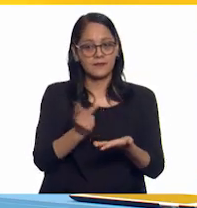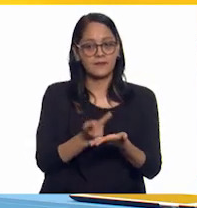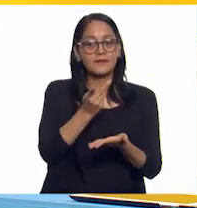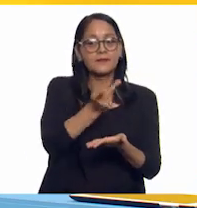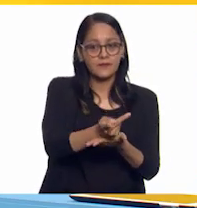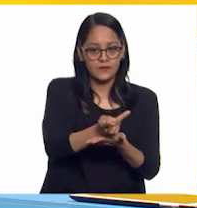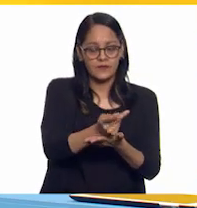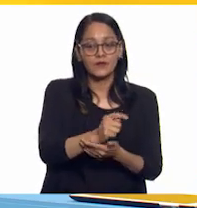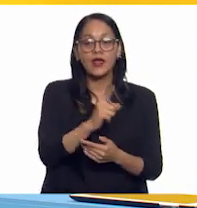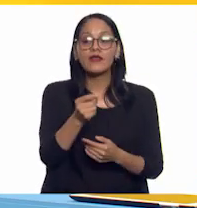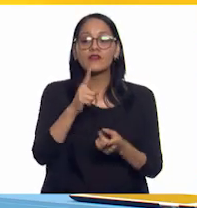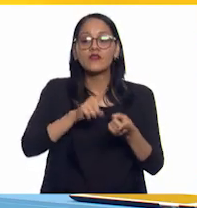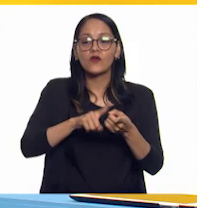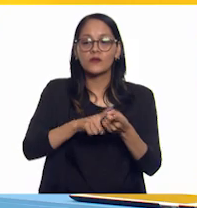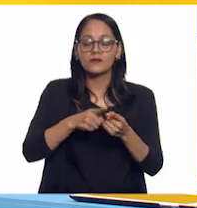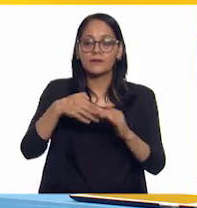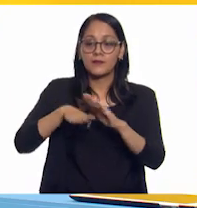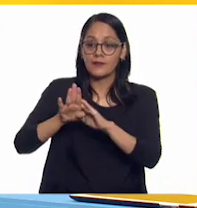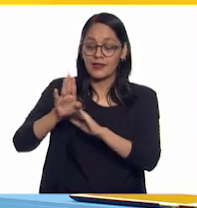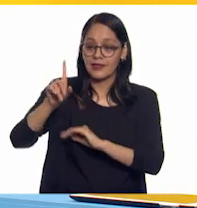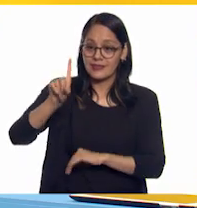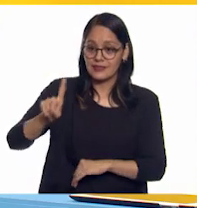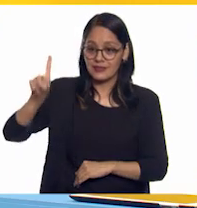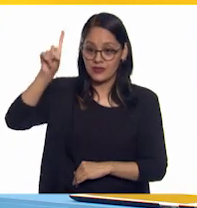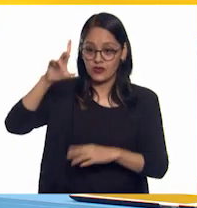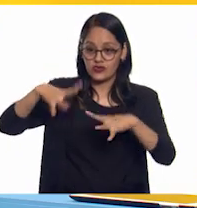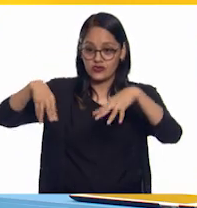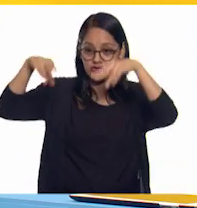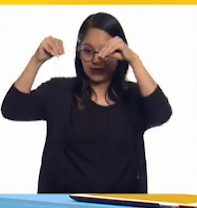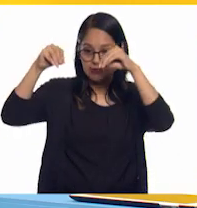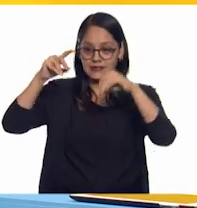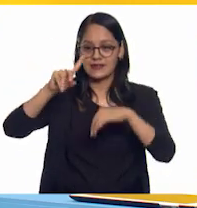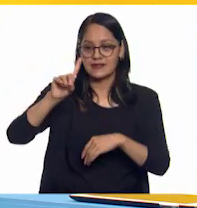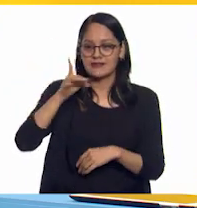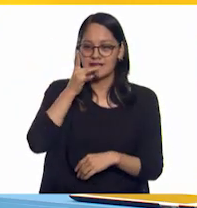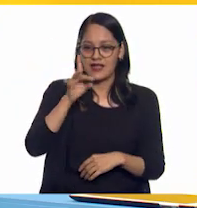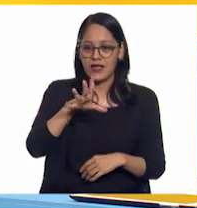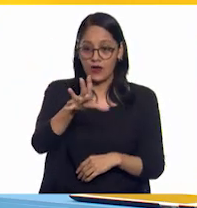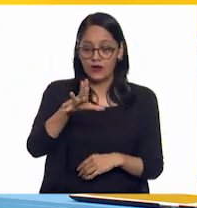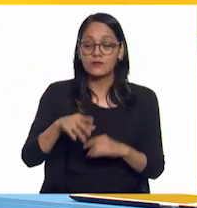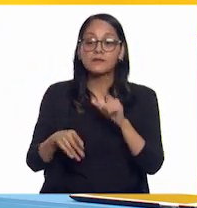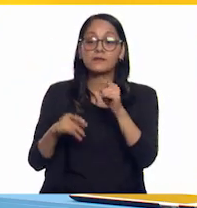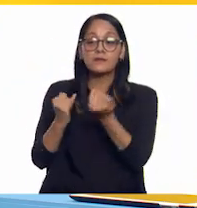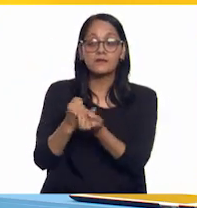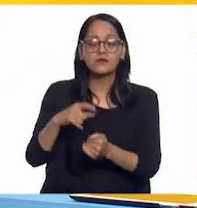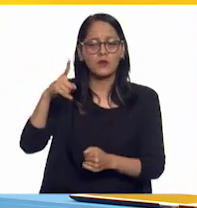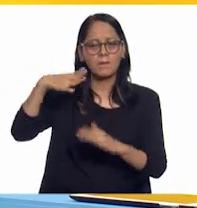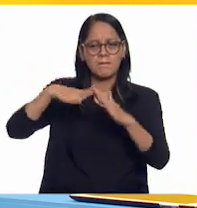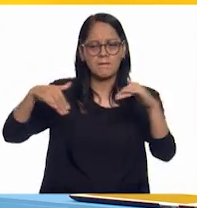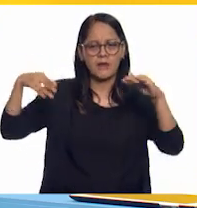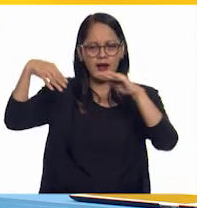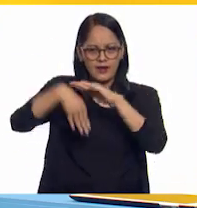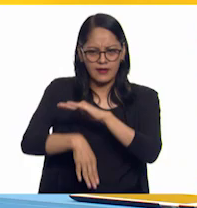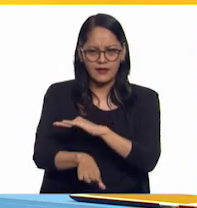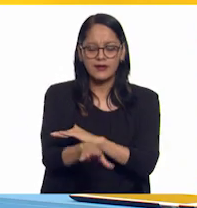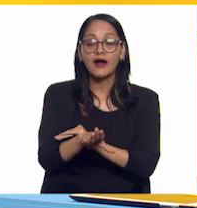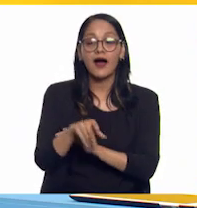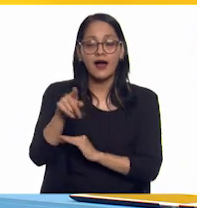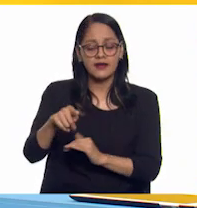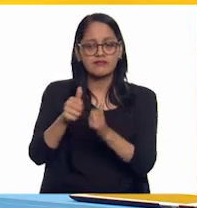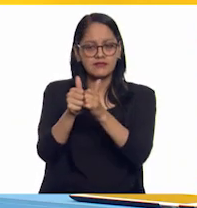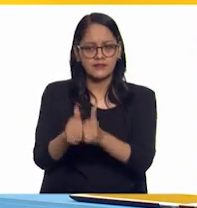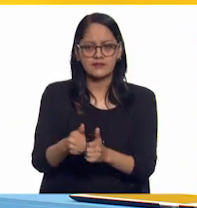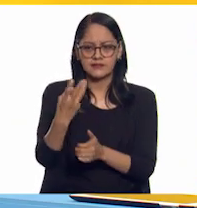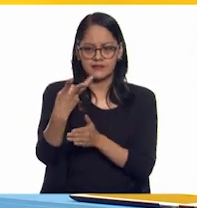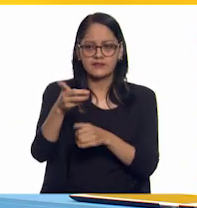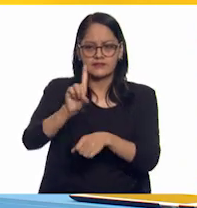visita al palacio del dios dragón, en el fondo del mar. Permanece ahí durante tres días y